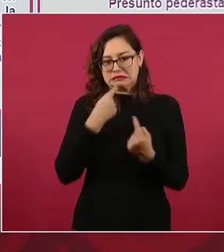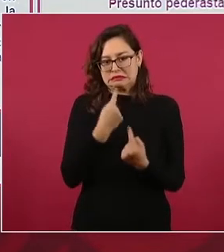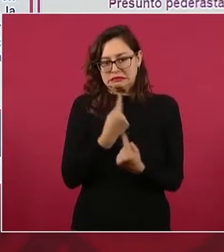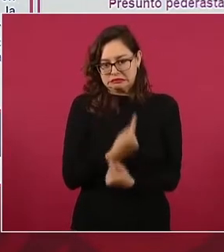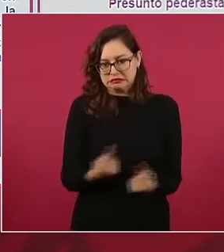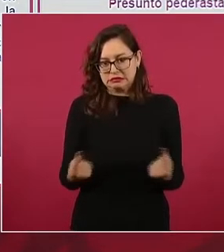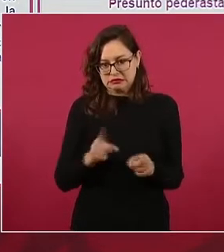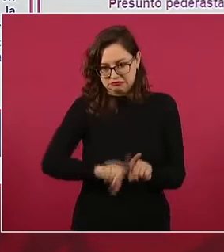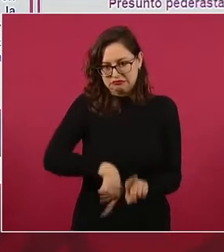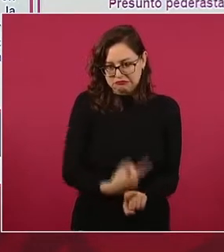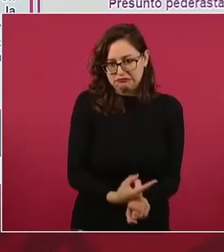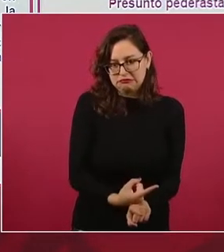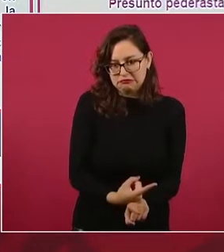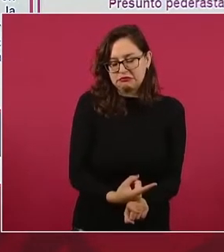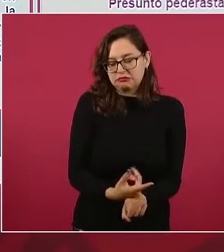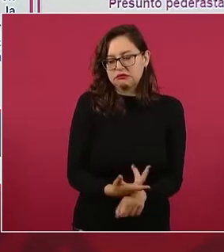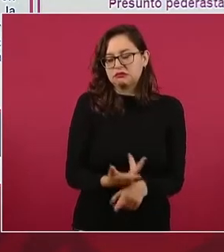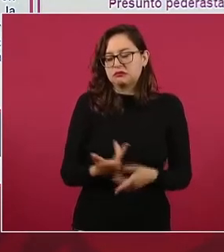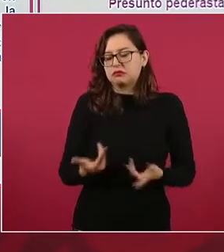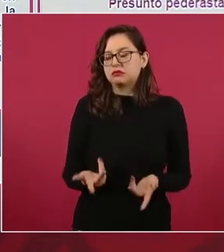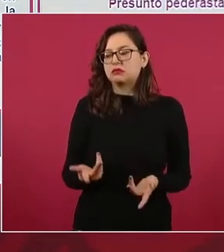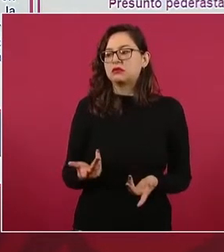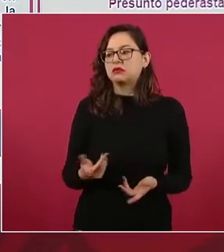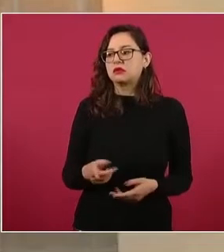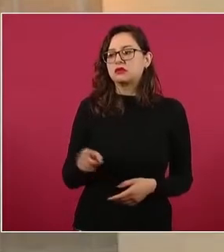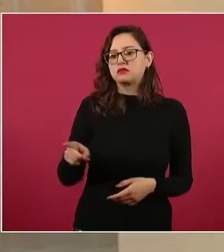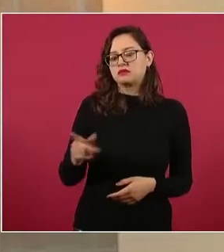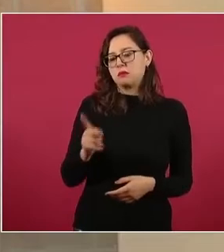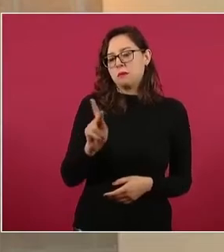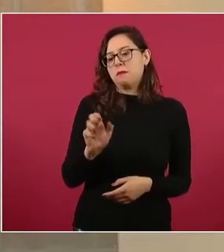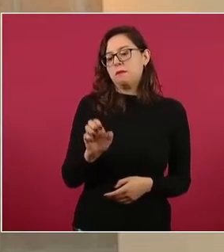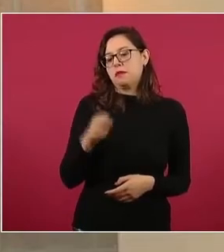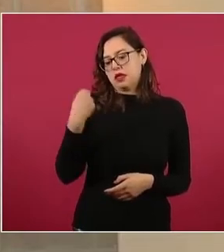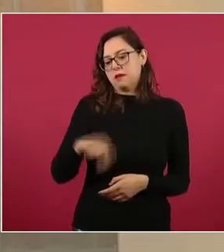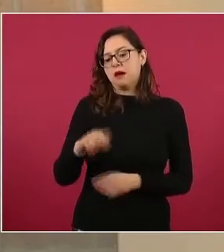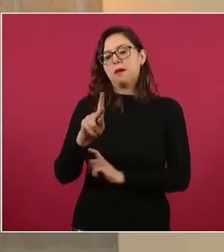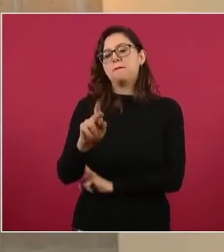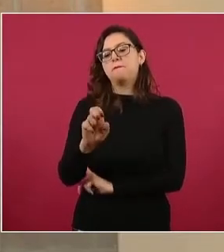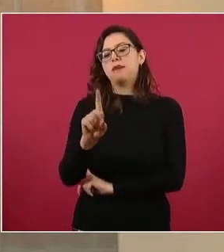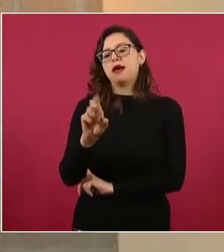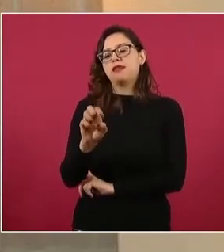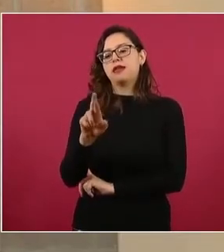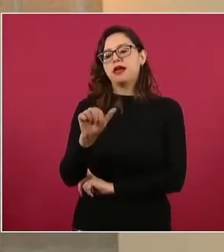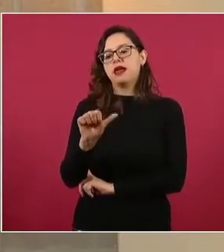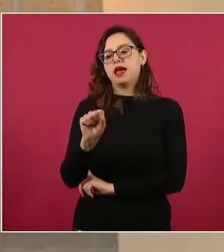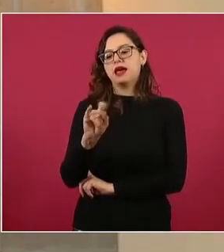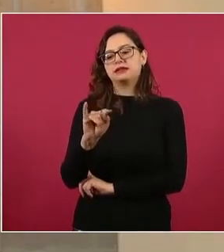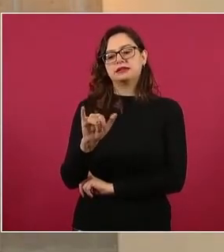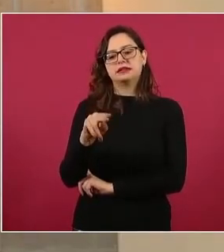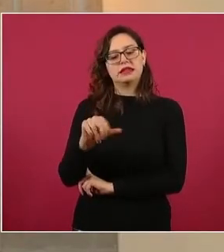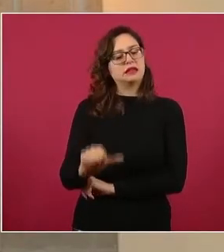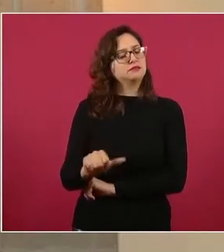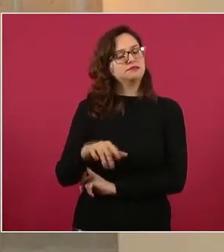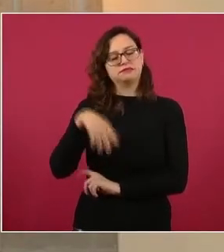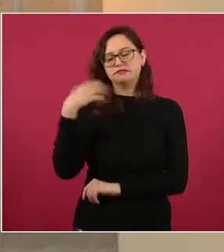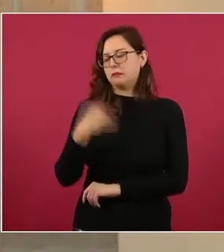es el abuso sexual contra menores, que es uno de los delitos sexuales más reprobables.